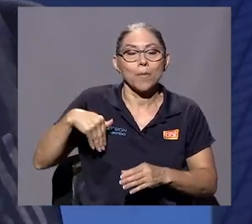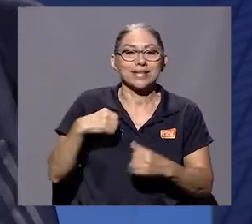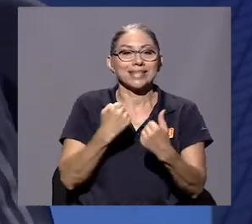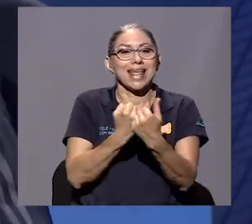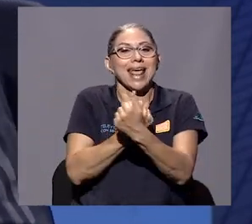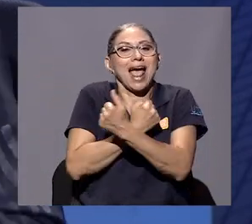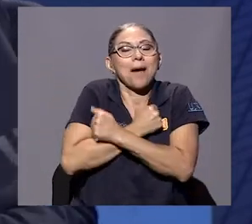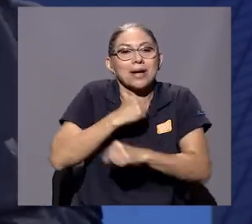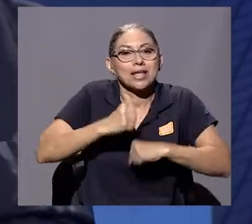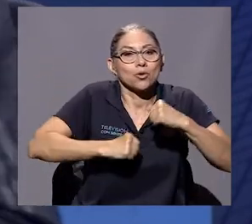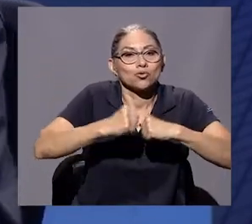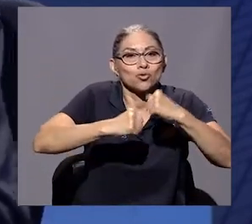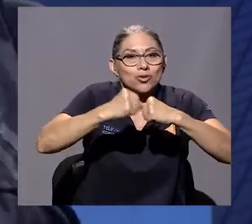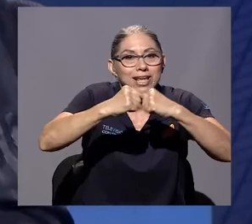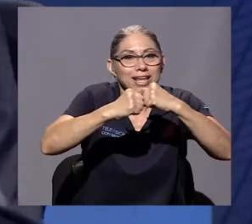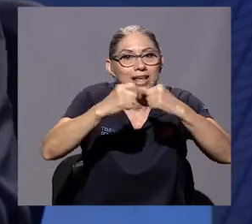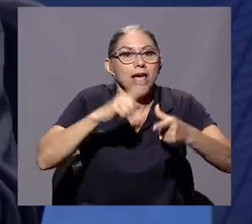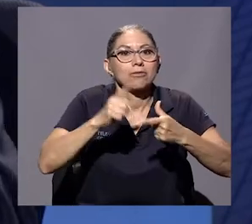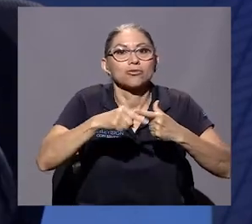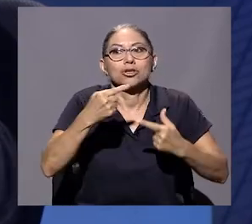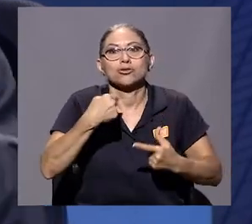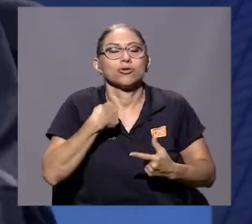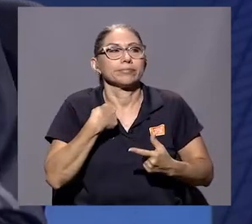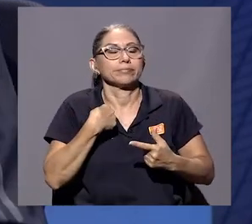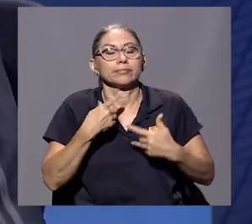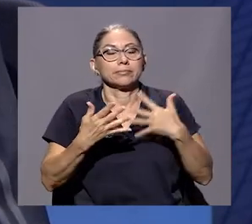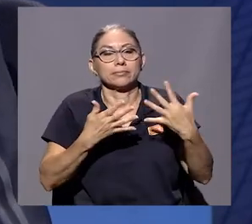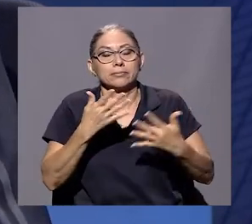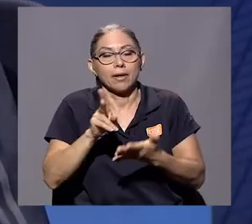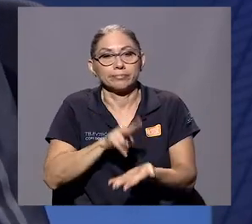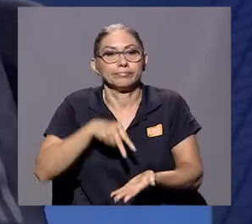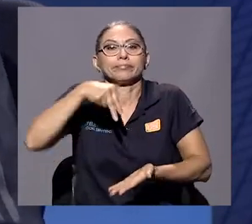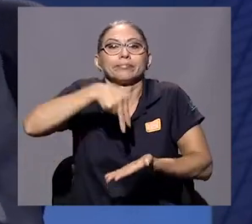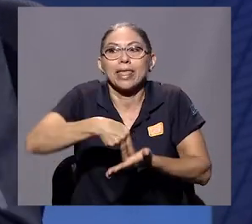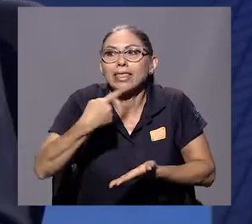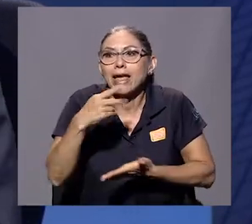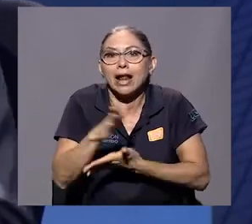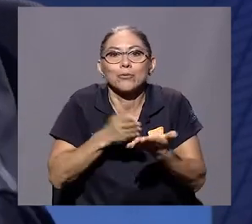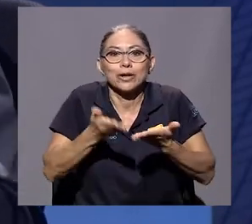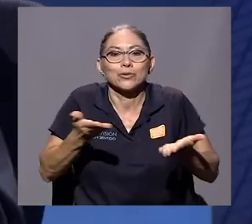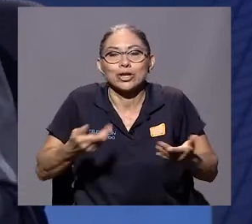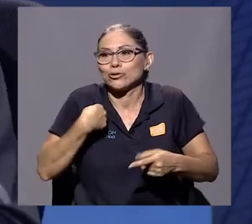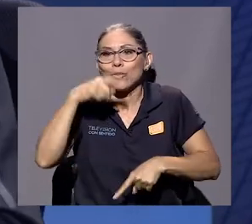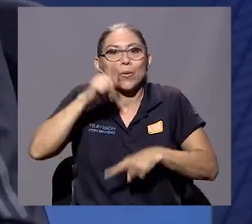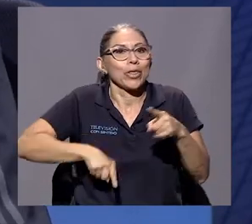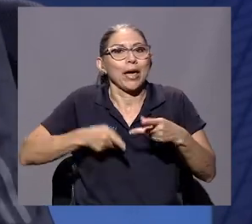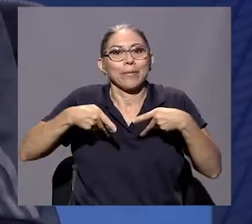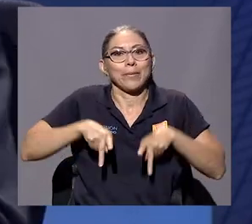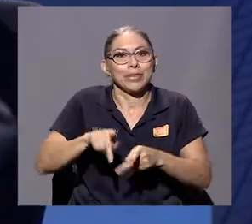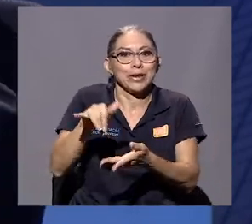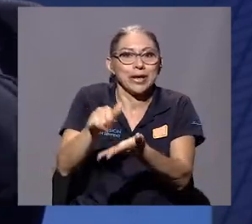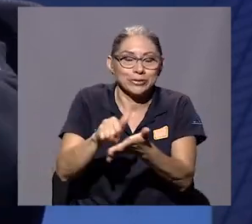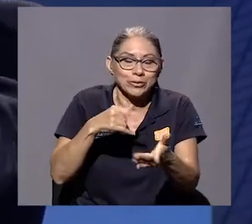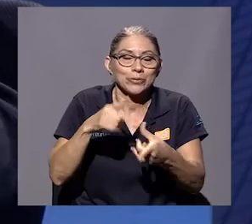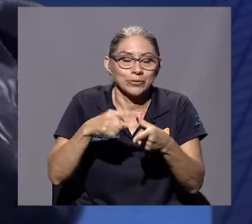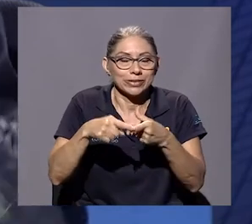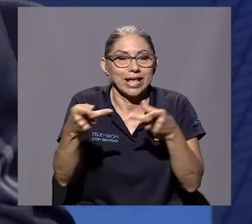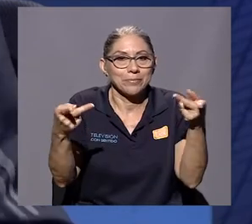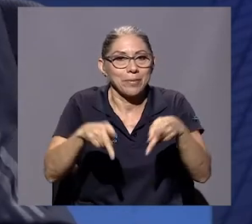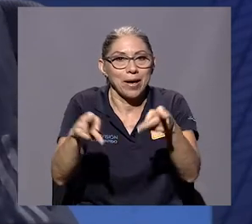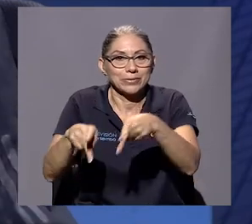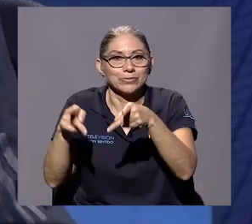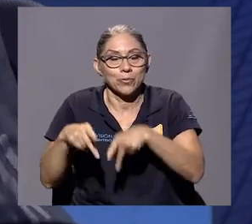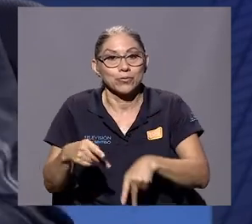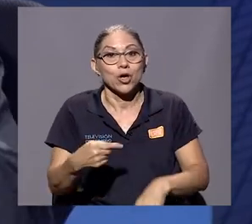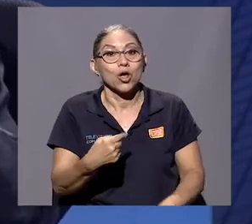eso fuera demasiado, y ese fue el impulso último, para que yo me pusiera de pie y dijera unas cosas, ¿verdad? Yo no podía dejar pasar eso así, bueno, y ahí se dio lo que se dio,